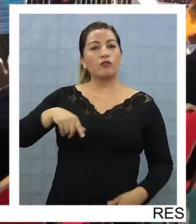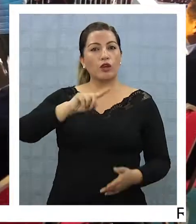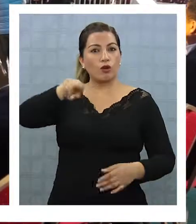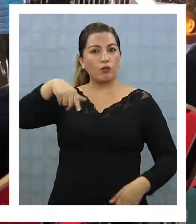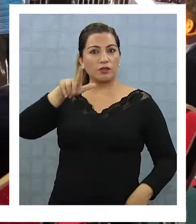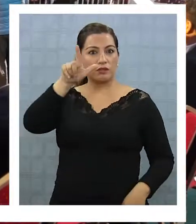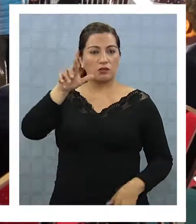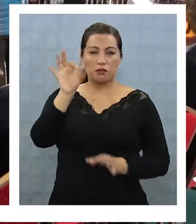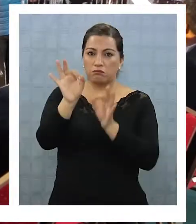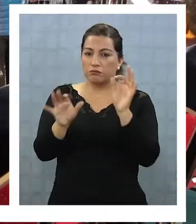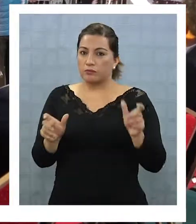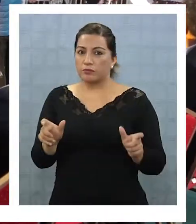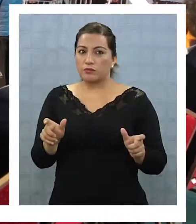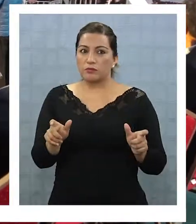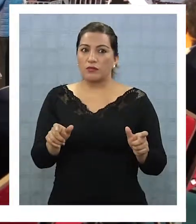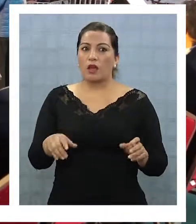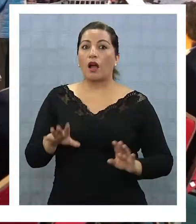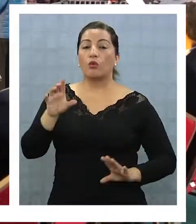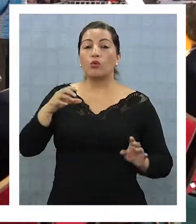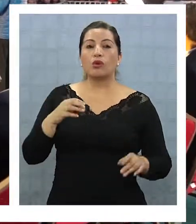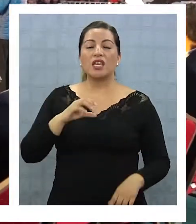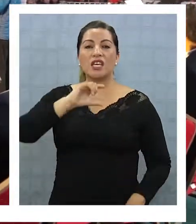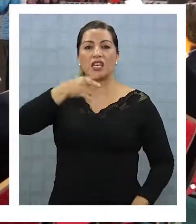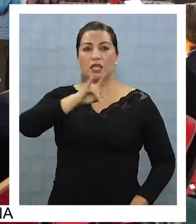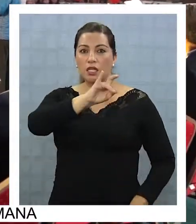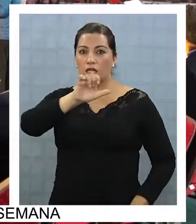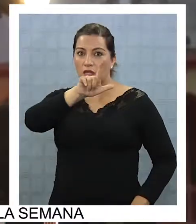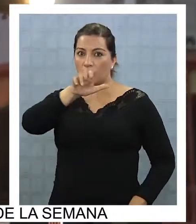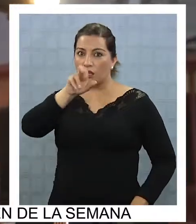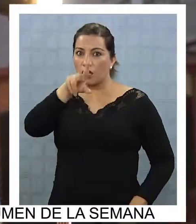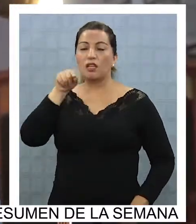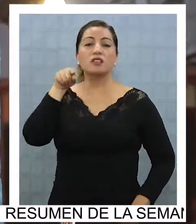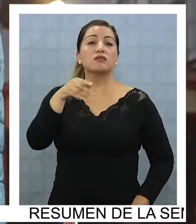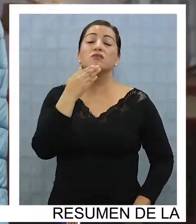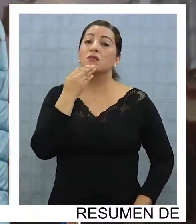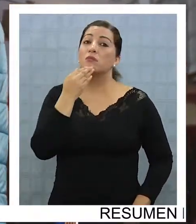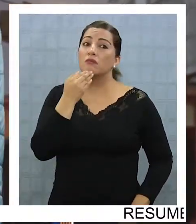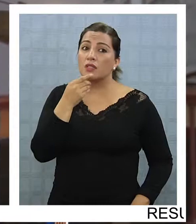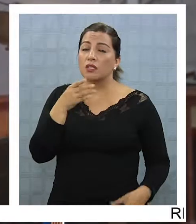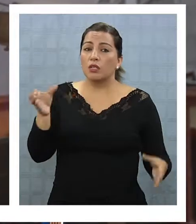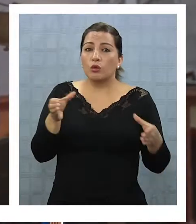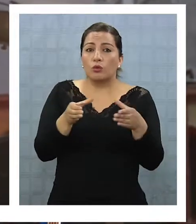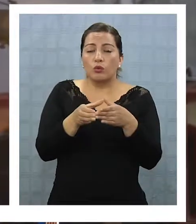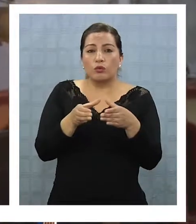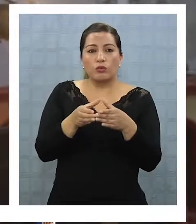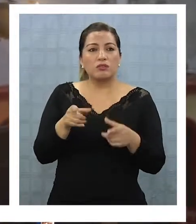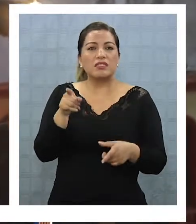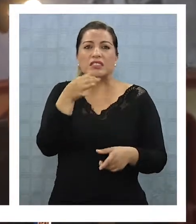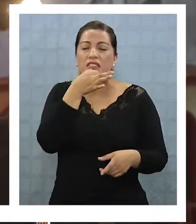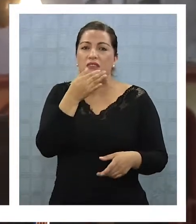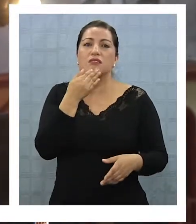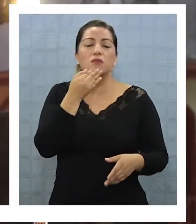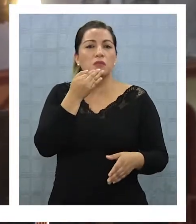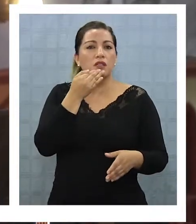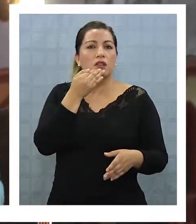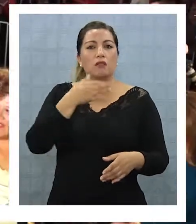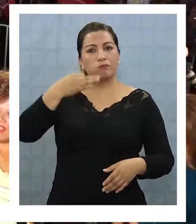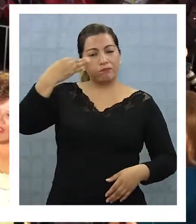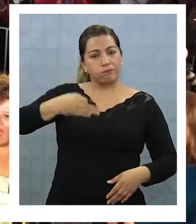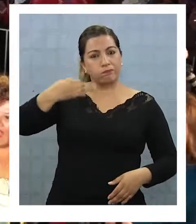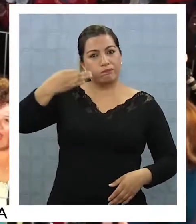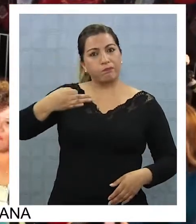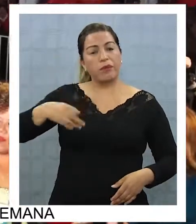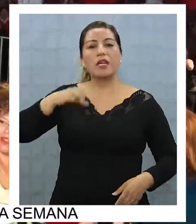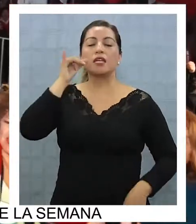votantes probables se inclina por Alejandro Guillier. Desde las direcciones nacionales del Partido Radical, así como también del oficialismo en la